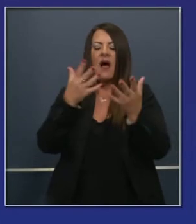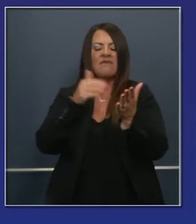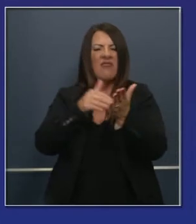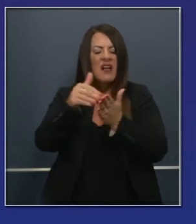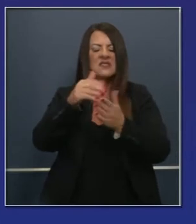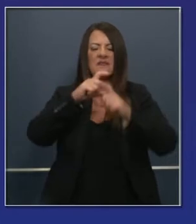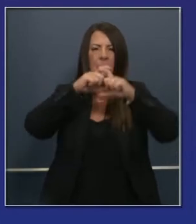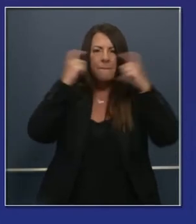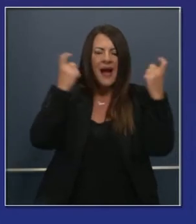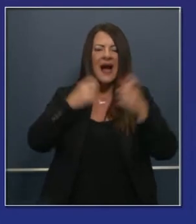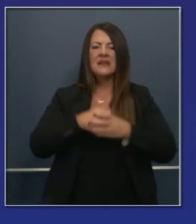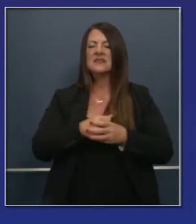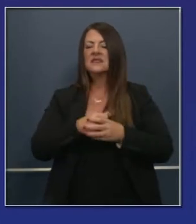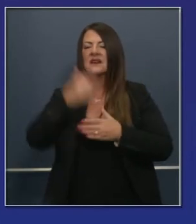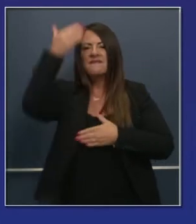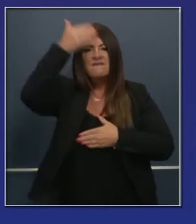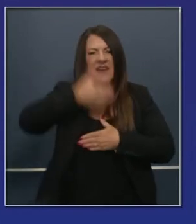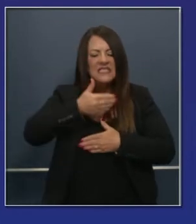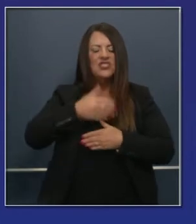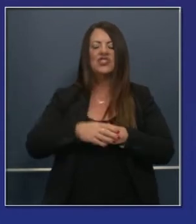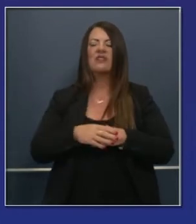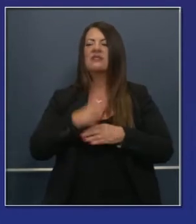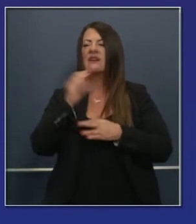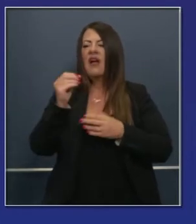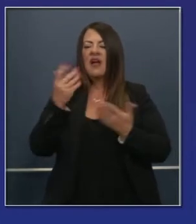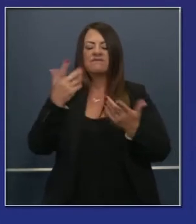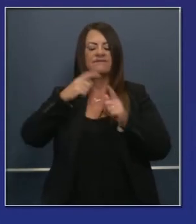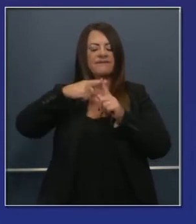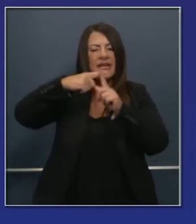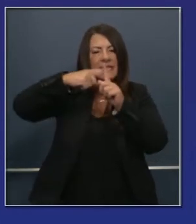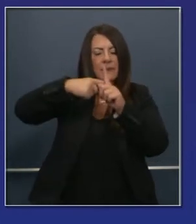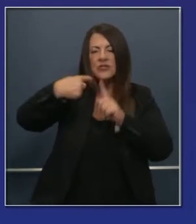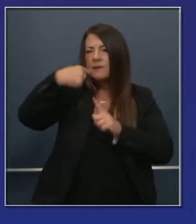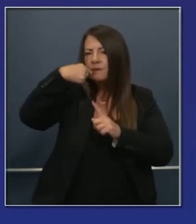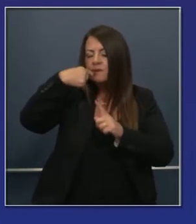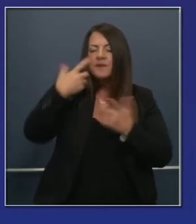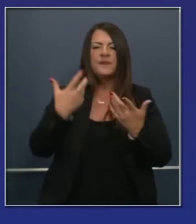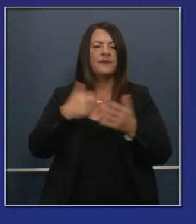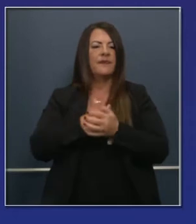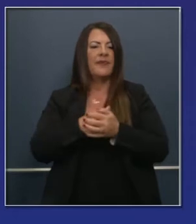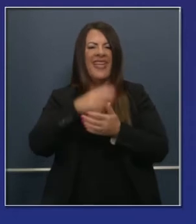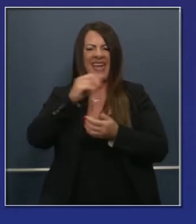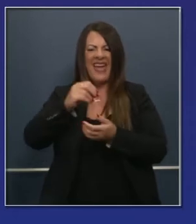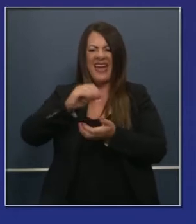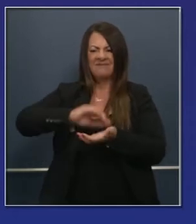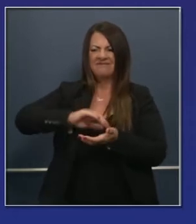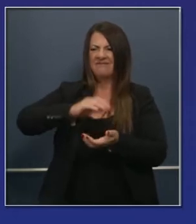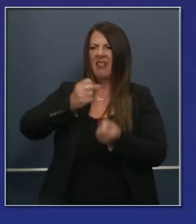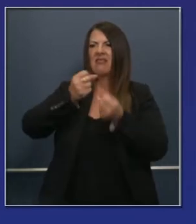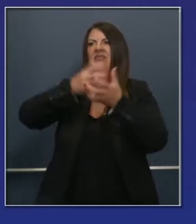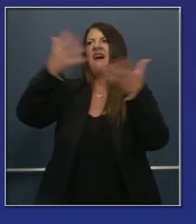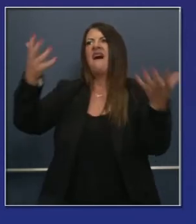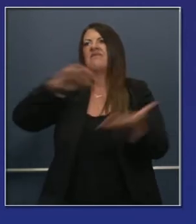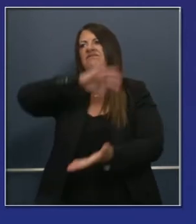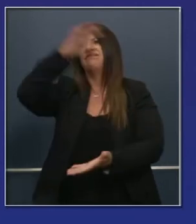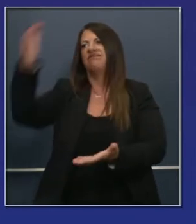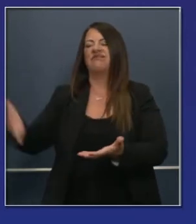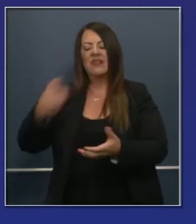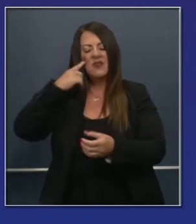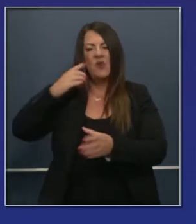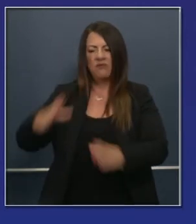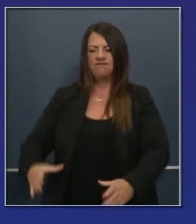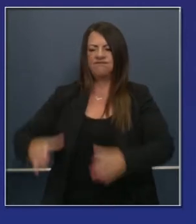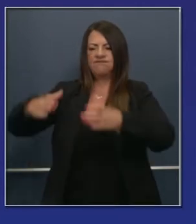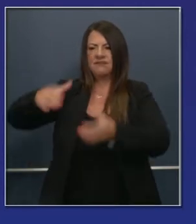caretas y decenas de miles de termómetros y un millón y medio de galones de sanitizador